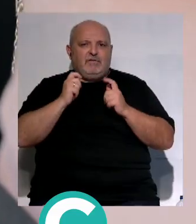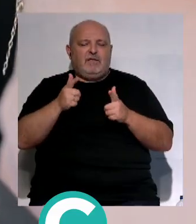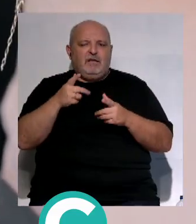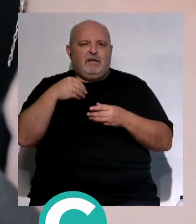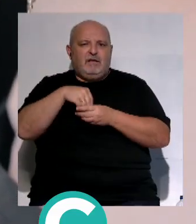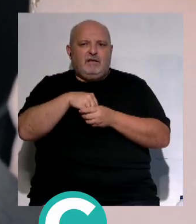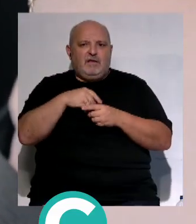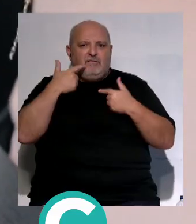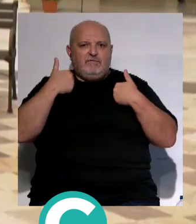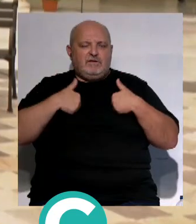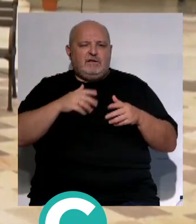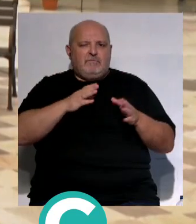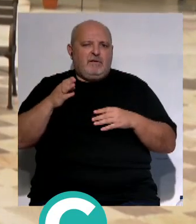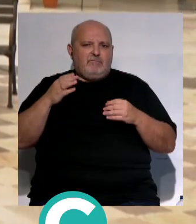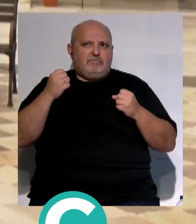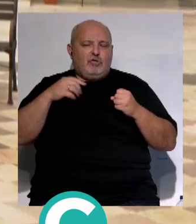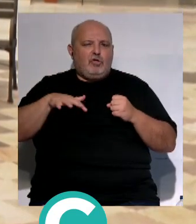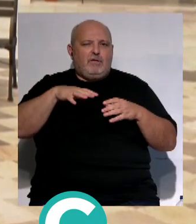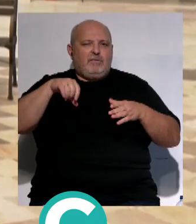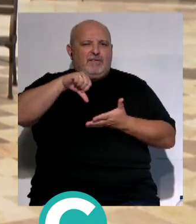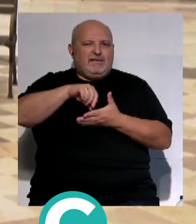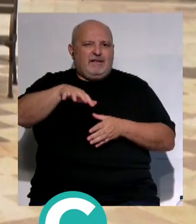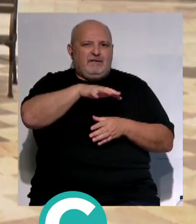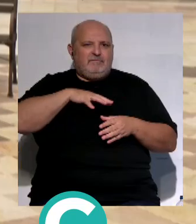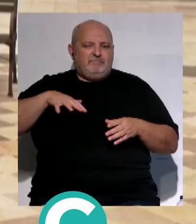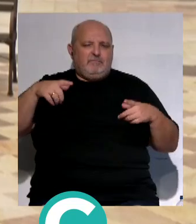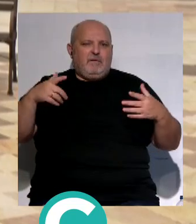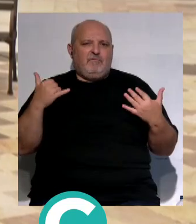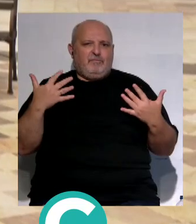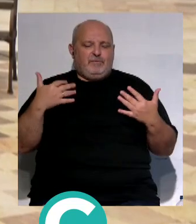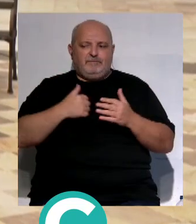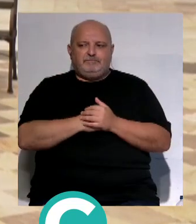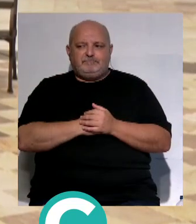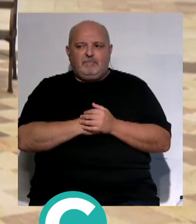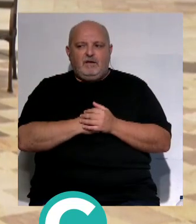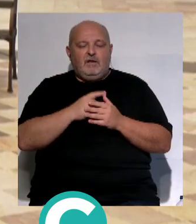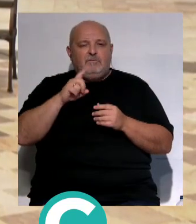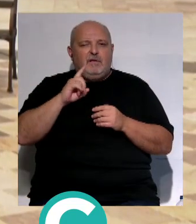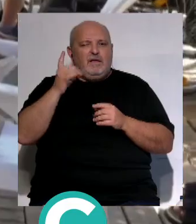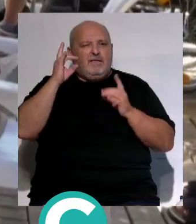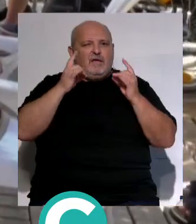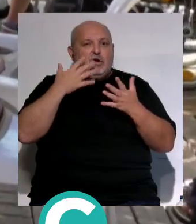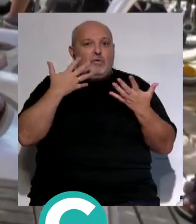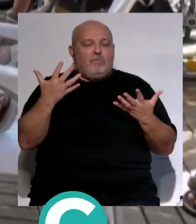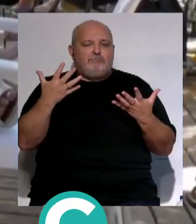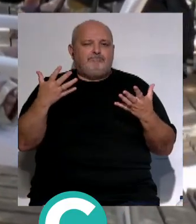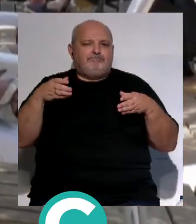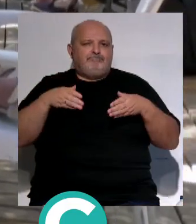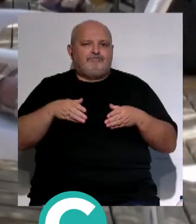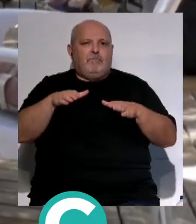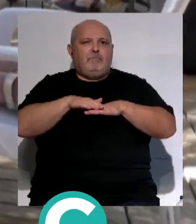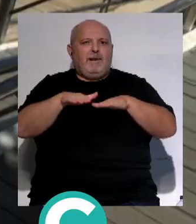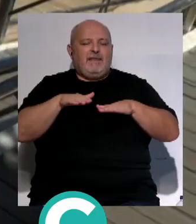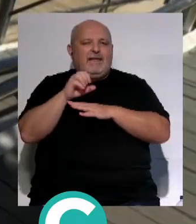sesiones de fisioterapia y ejercicio al patio central, donde se está fresquito. Y activan iniciativas como las sesiones de